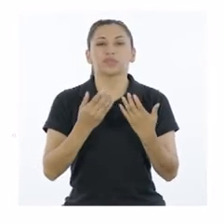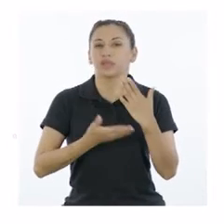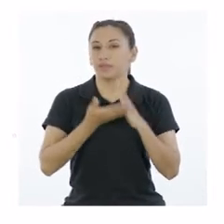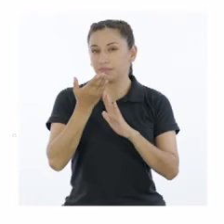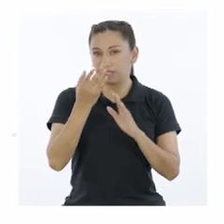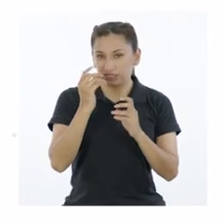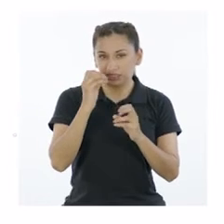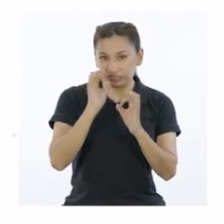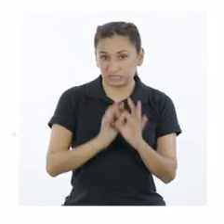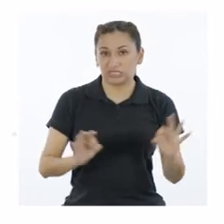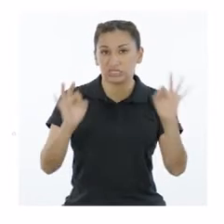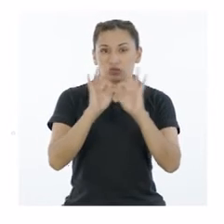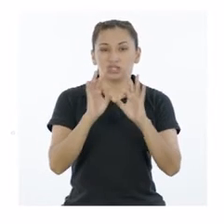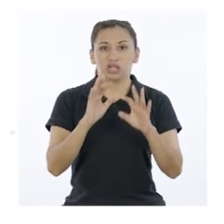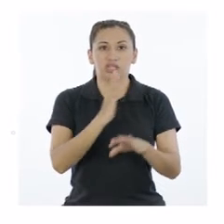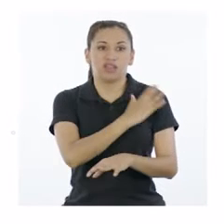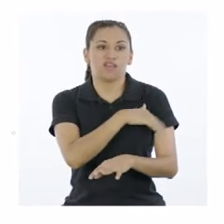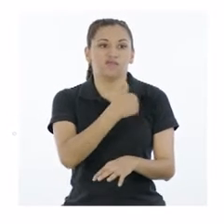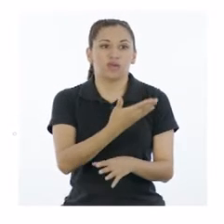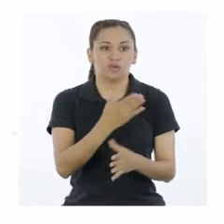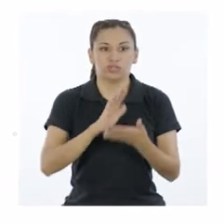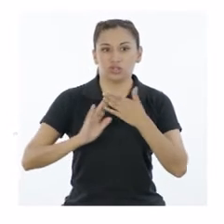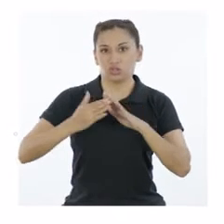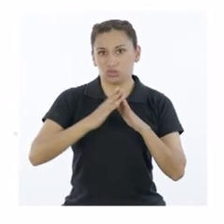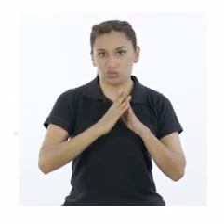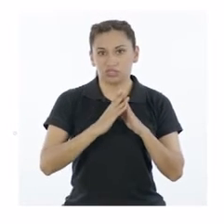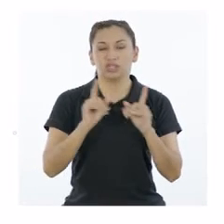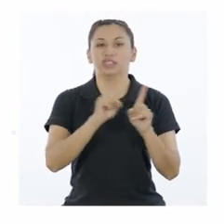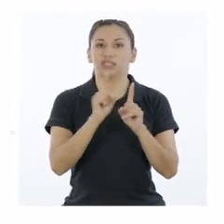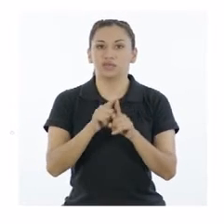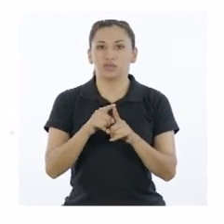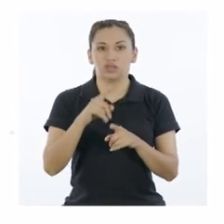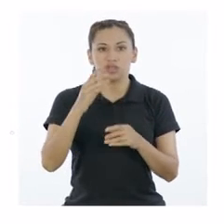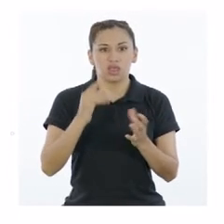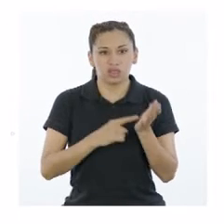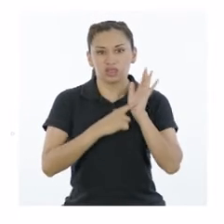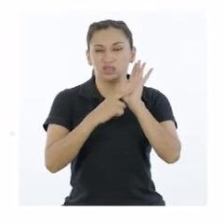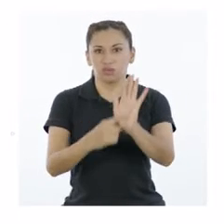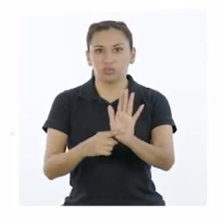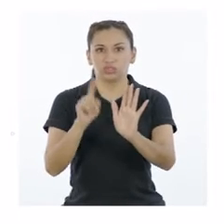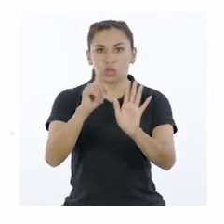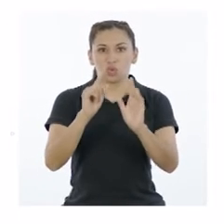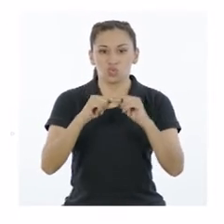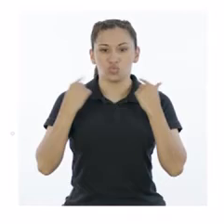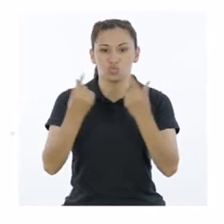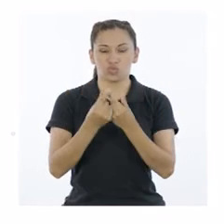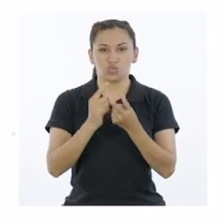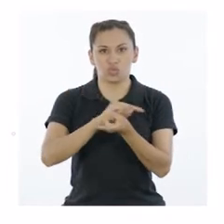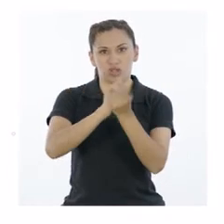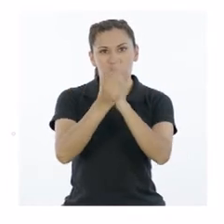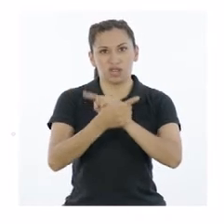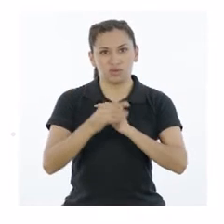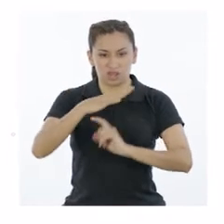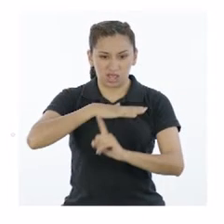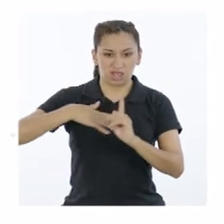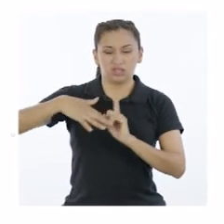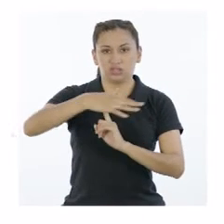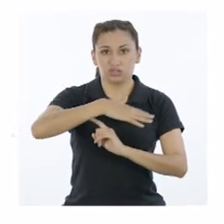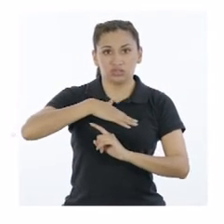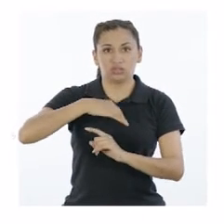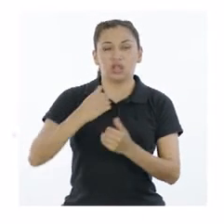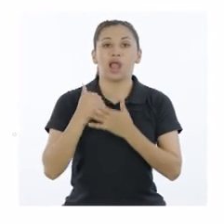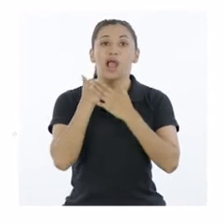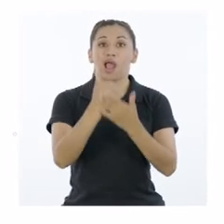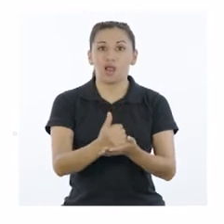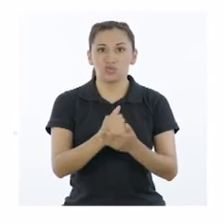importante es que favorece la solidaridad con los demás. Demuestra la capacidad que tiene un colectivo de transformar su entorno.